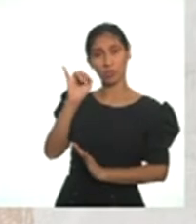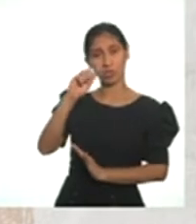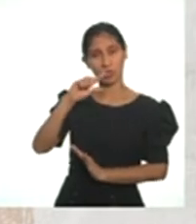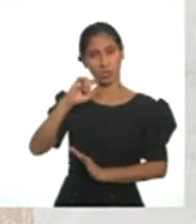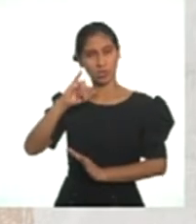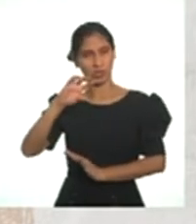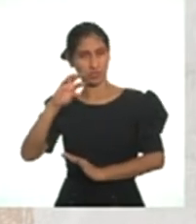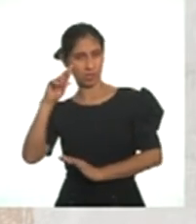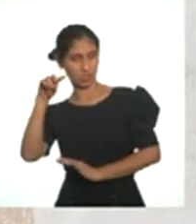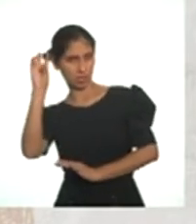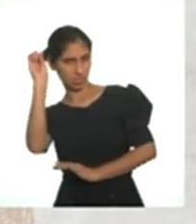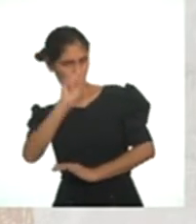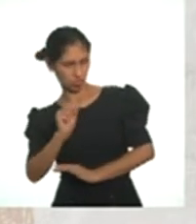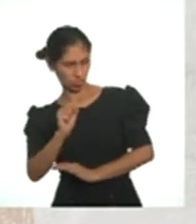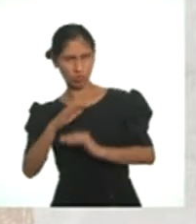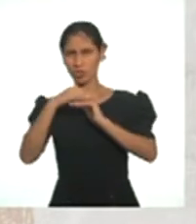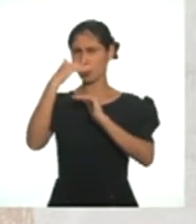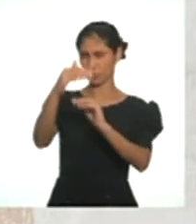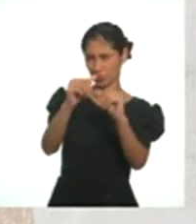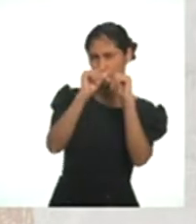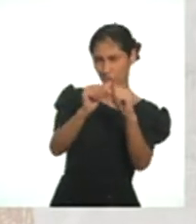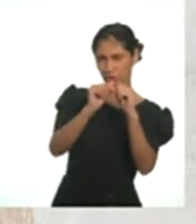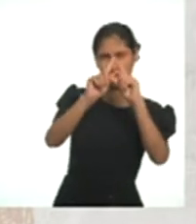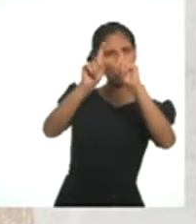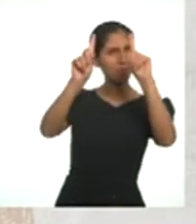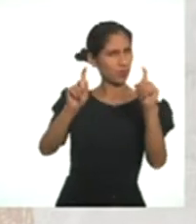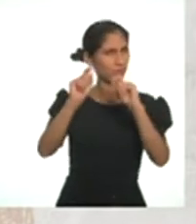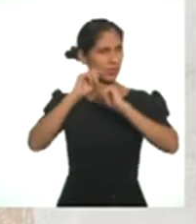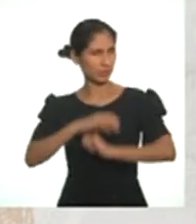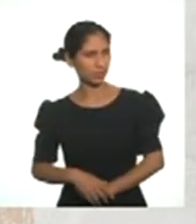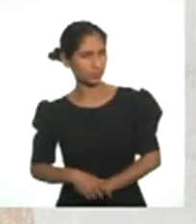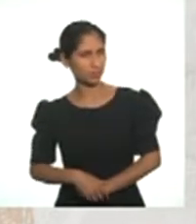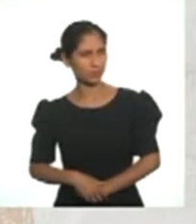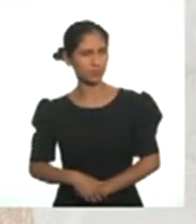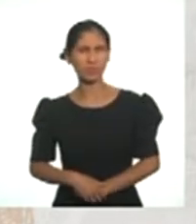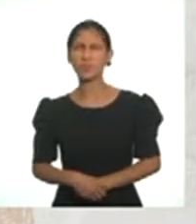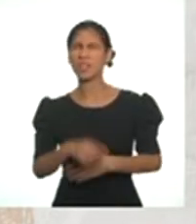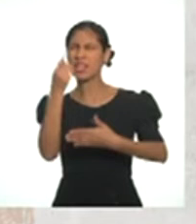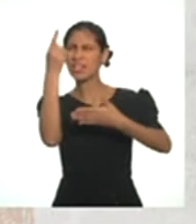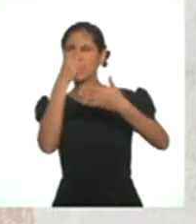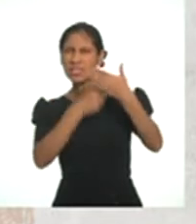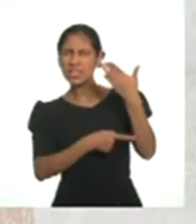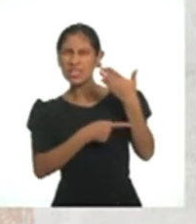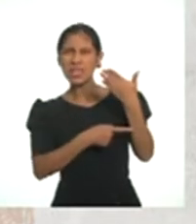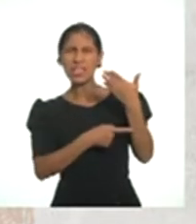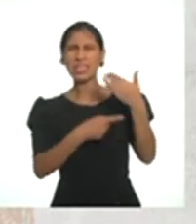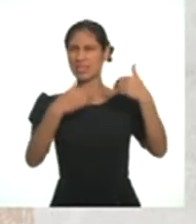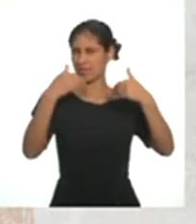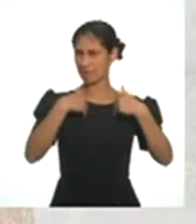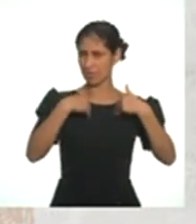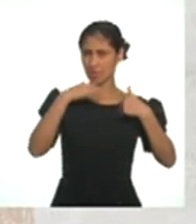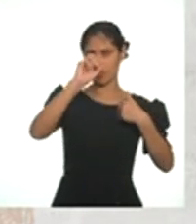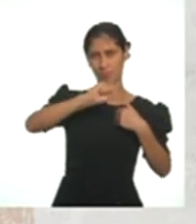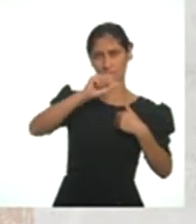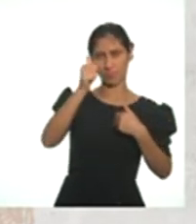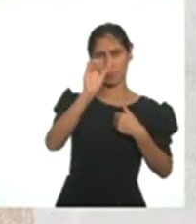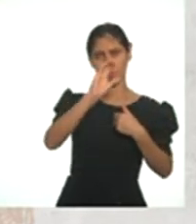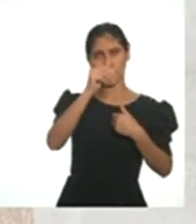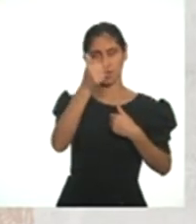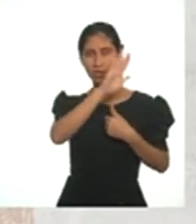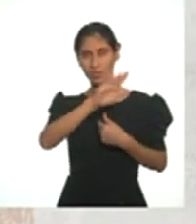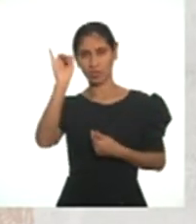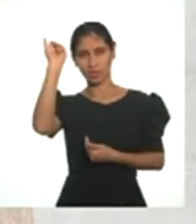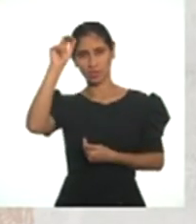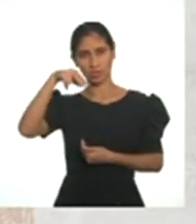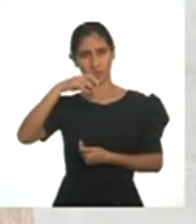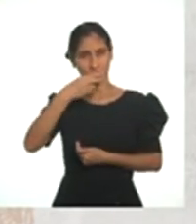producidas en el hígado. Luego, continúan las preguntas. ¿Qué contiene el Sacha Inchi? ¿Y qué bondades